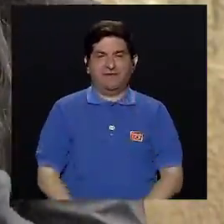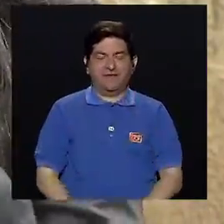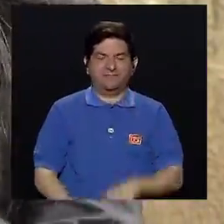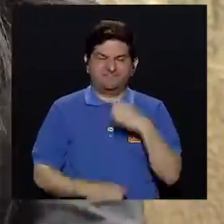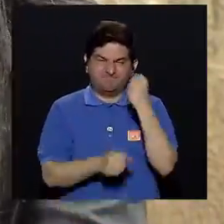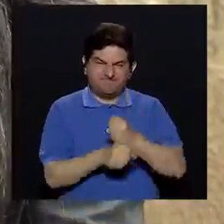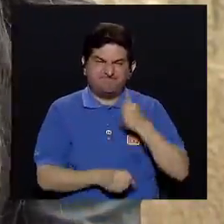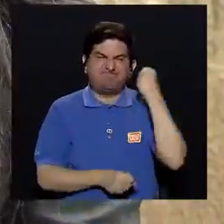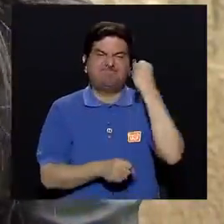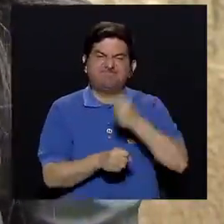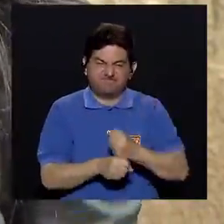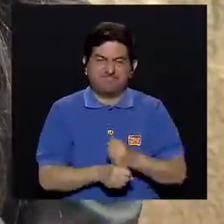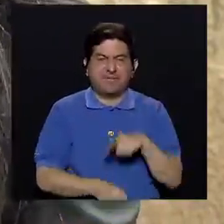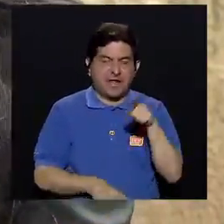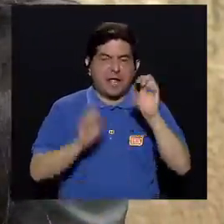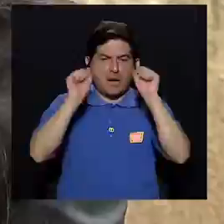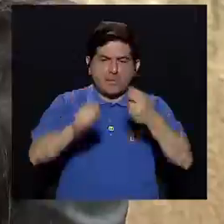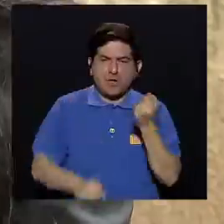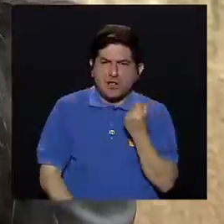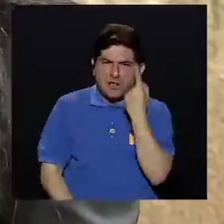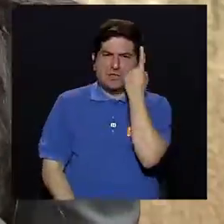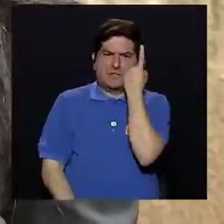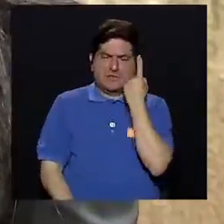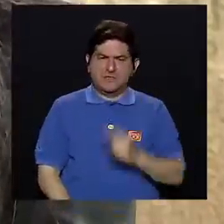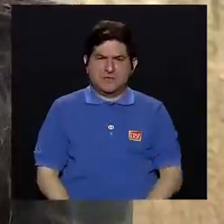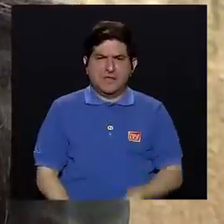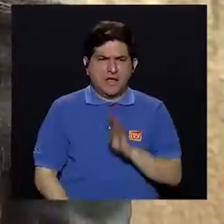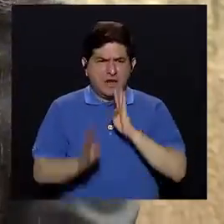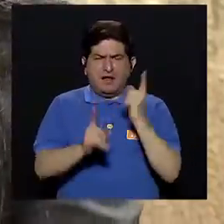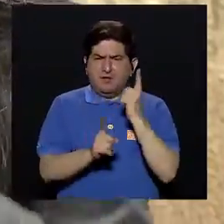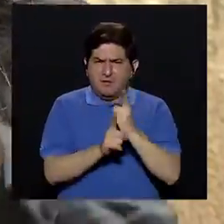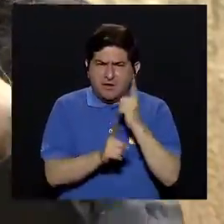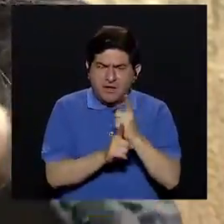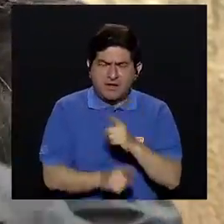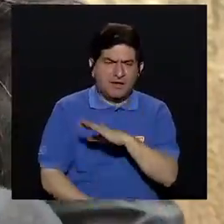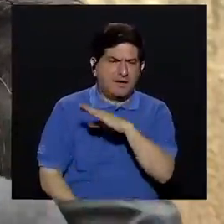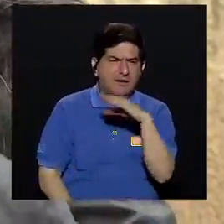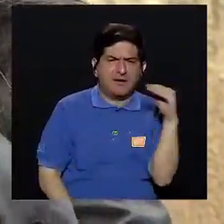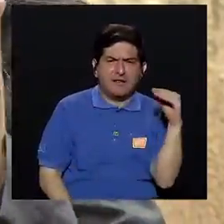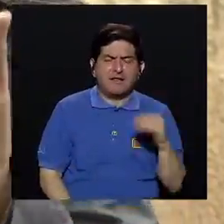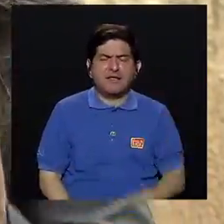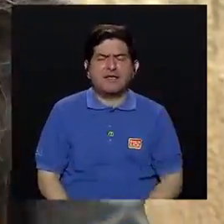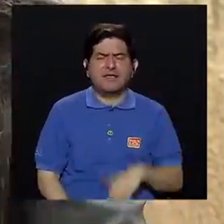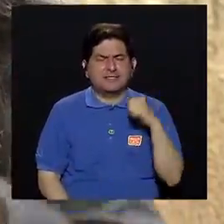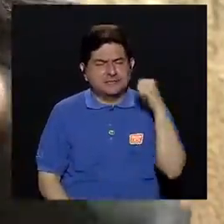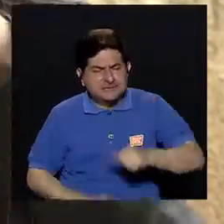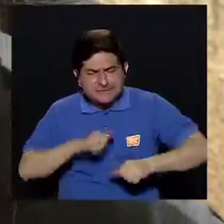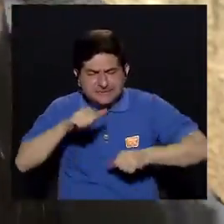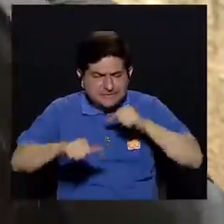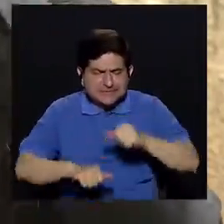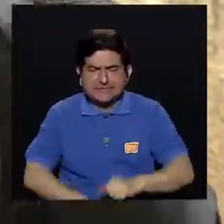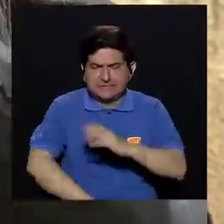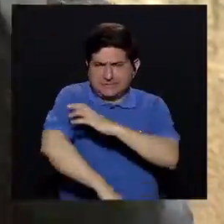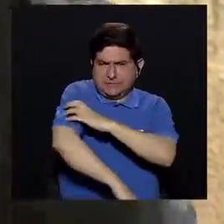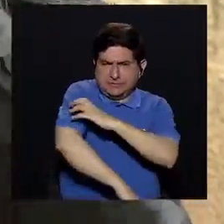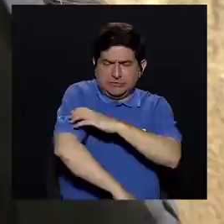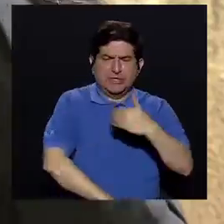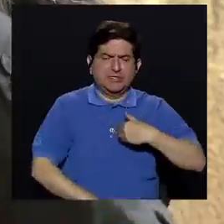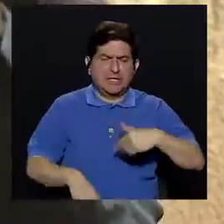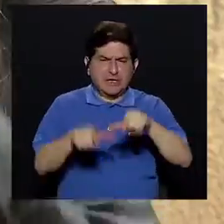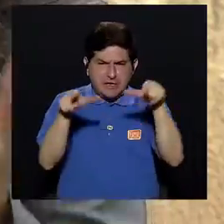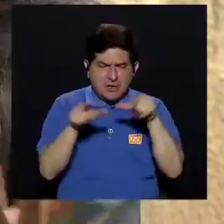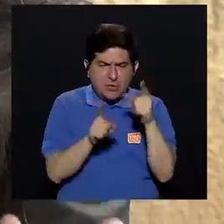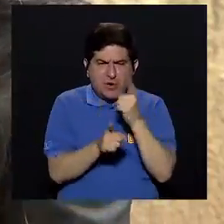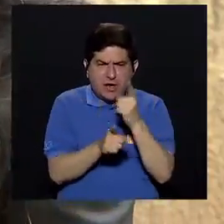hay que trabajar mucho más para que él pueda entender cómo tiene que hablar y cómo tiene que esforzarse para que la musculatura tenga su